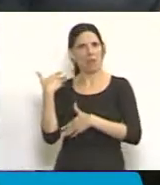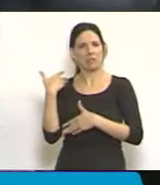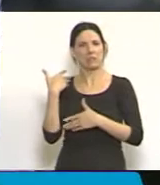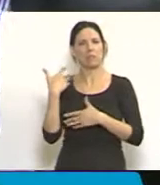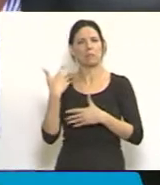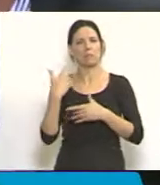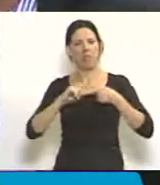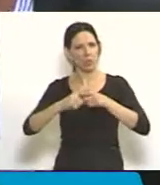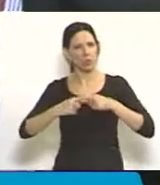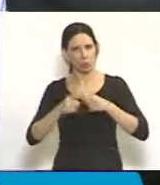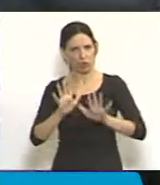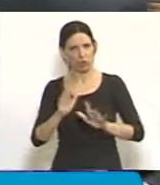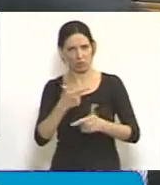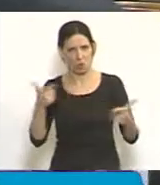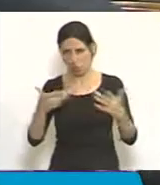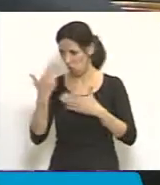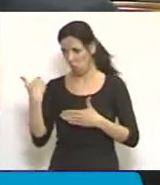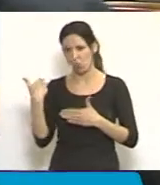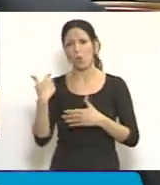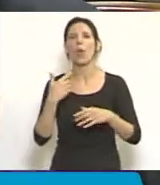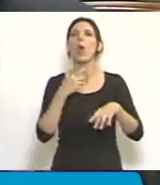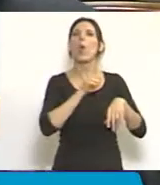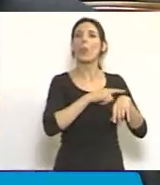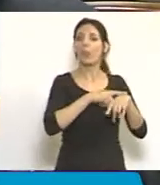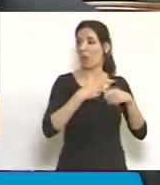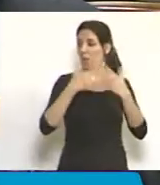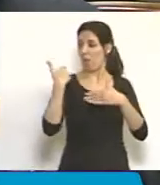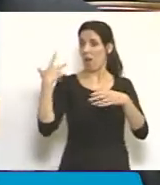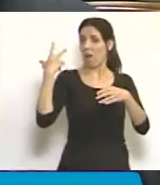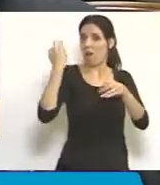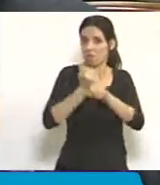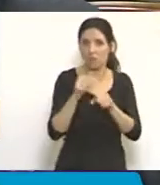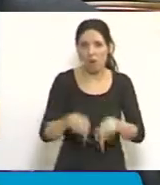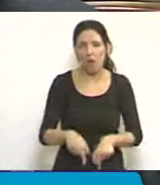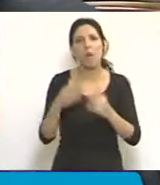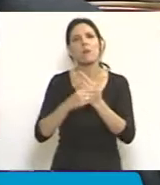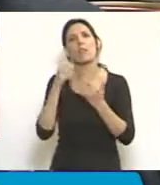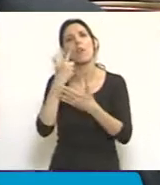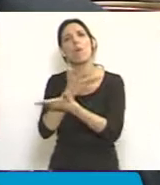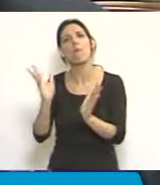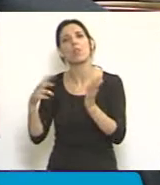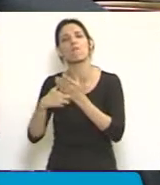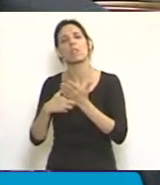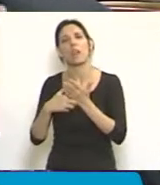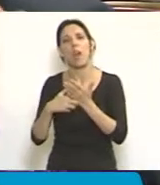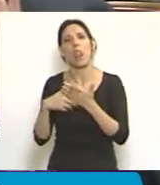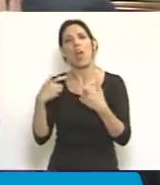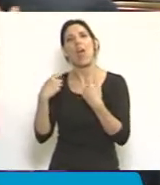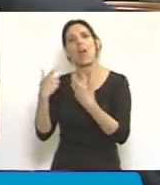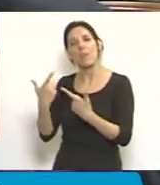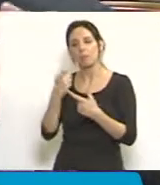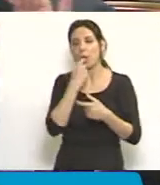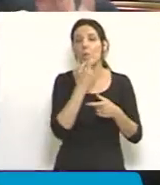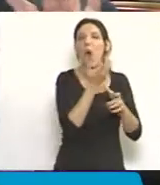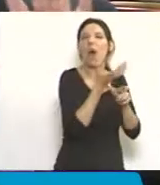discusión en este debate. Nosotros hace un tiempo le dimos al Ministerio Público Fiscal, por ejemplo, las escuchas